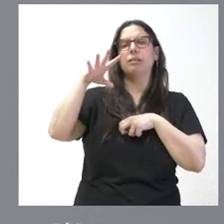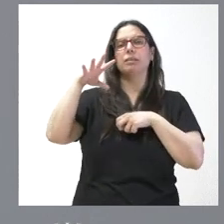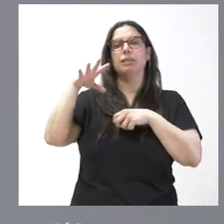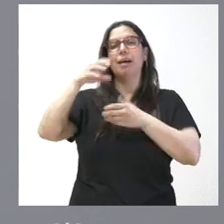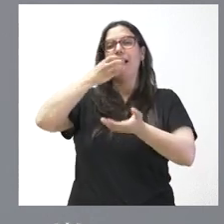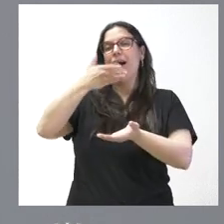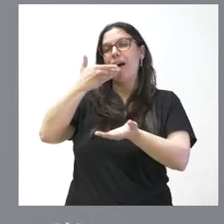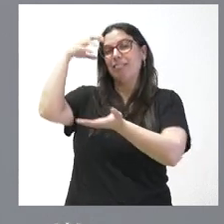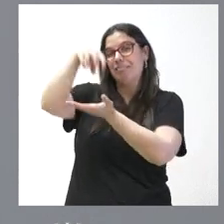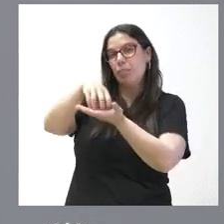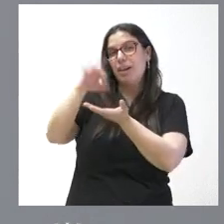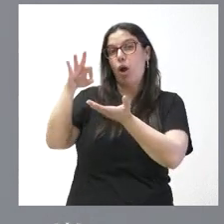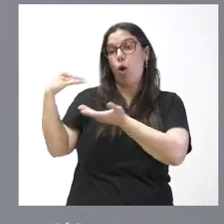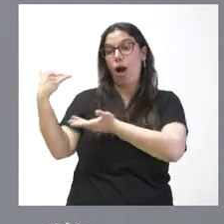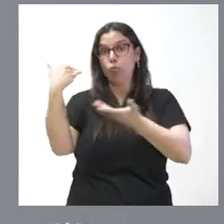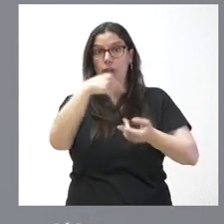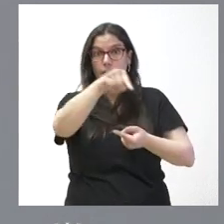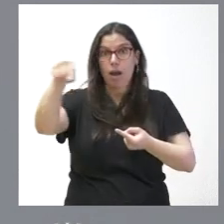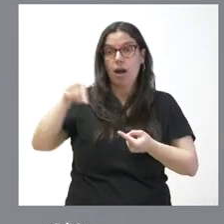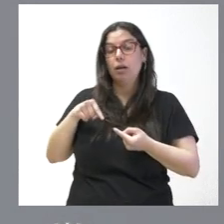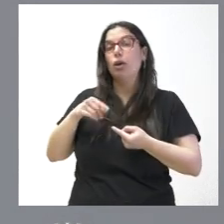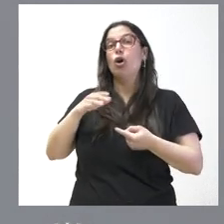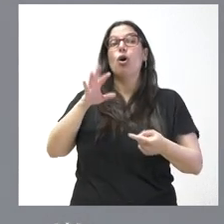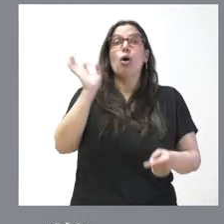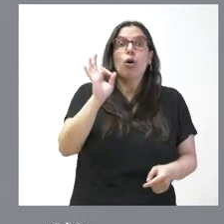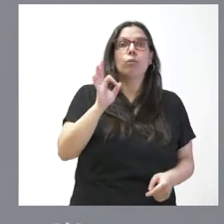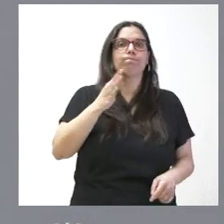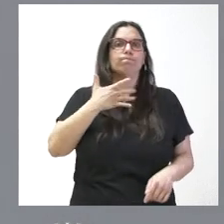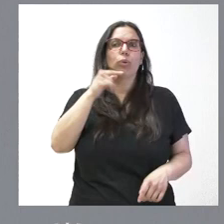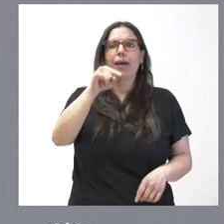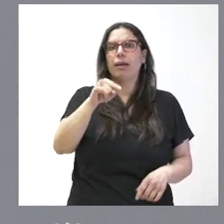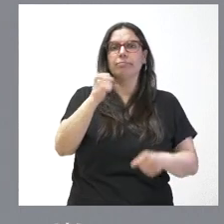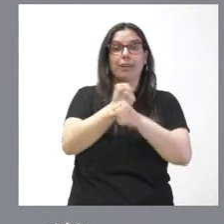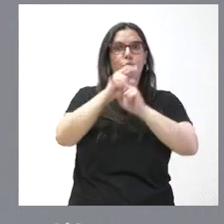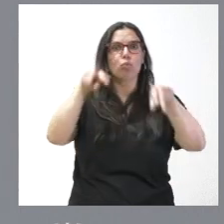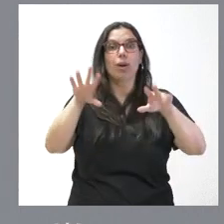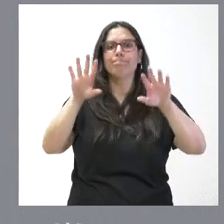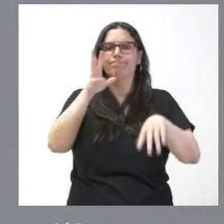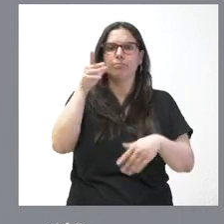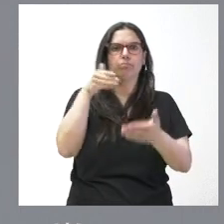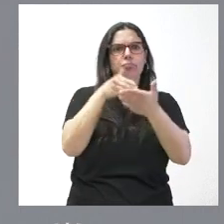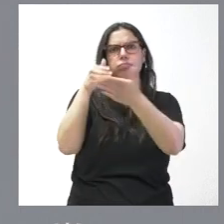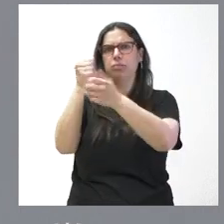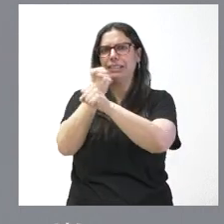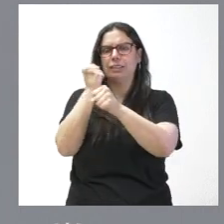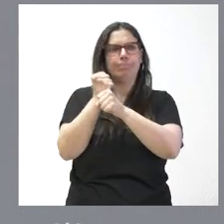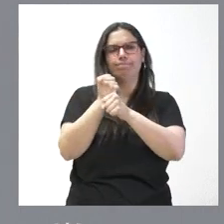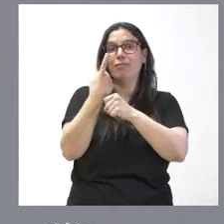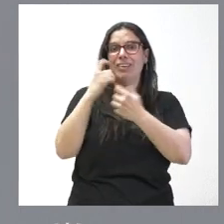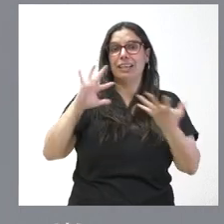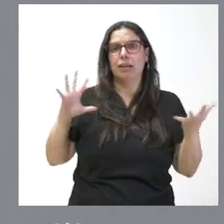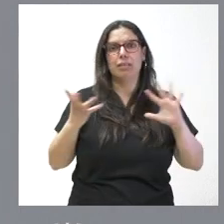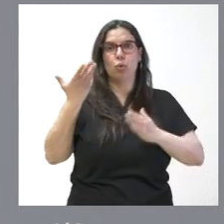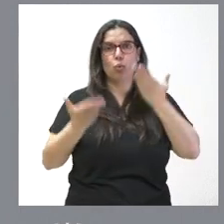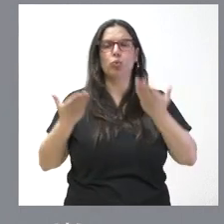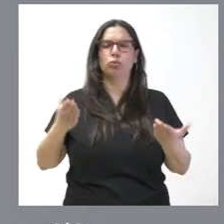bien que, sin haber trabajado en ellos, pues viven en un territorio con especiales dificultades y problemas y necesitados de una transición justa, lo cual pone